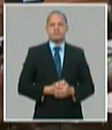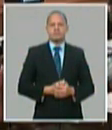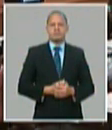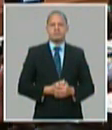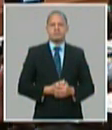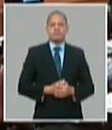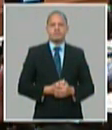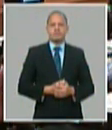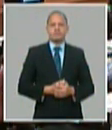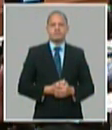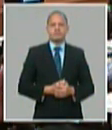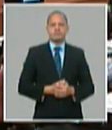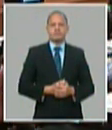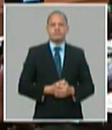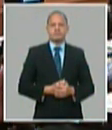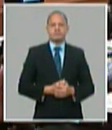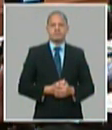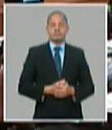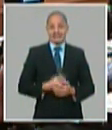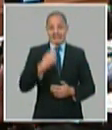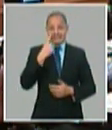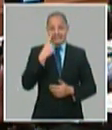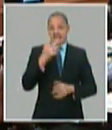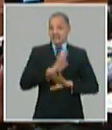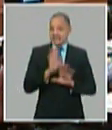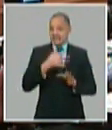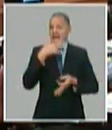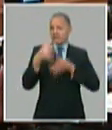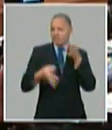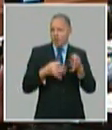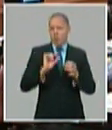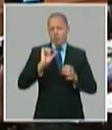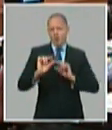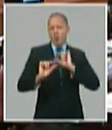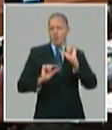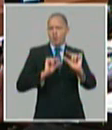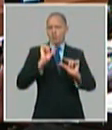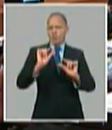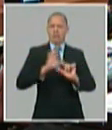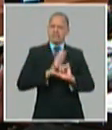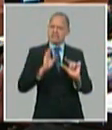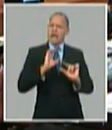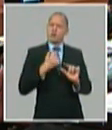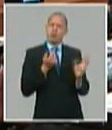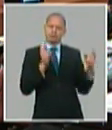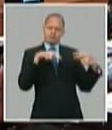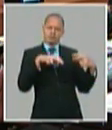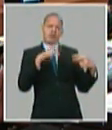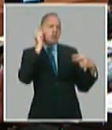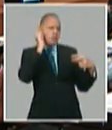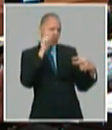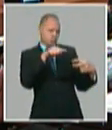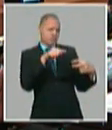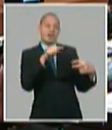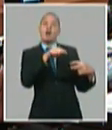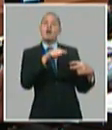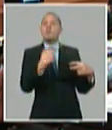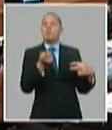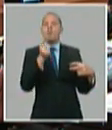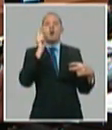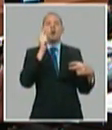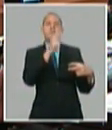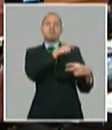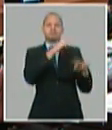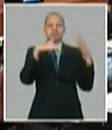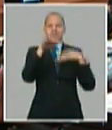y fíjense que estamos ya esto era 0,3 después 0,5 hemos intercambiado con la ministra Eva Rosa la ministra de ciencia y medio